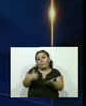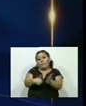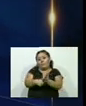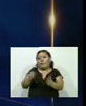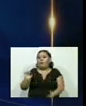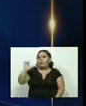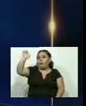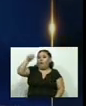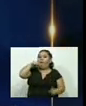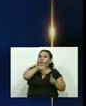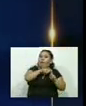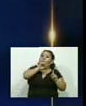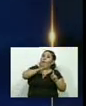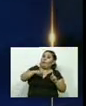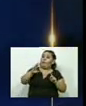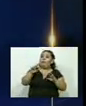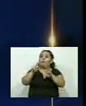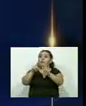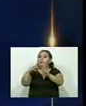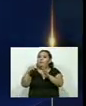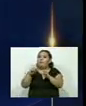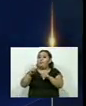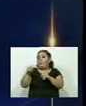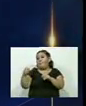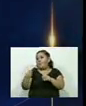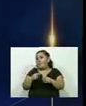más de 60 mil dólares a las pandillas.